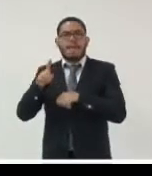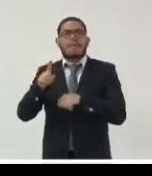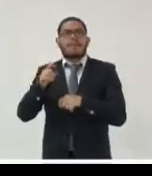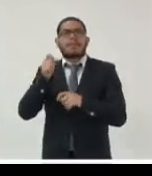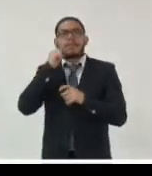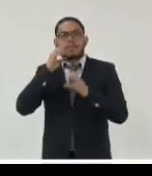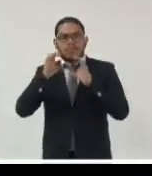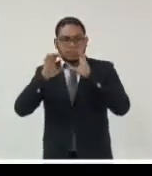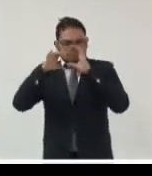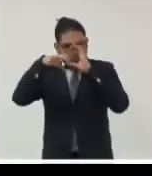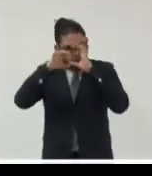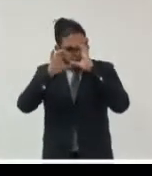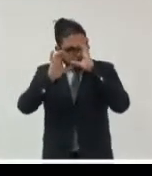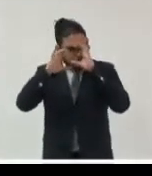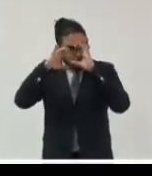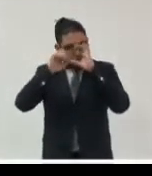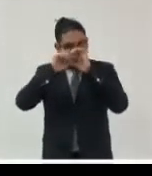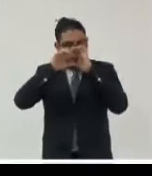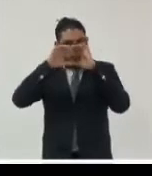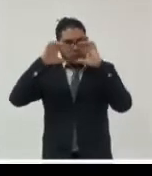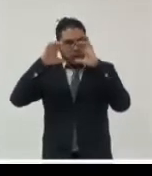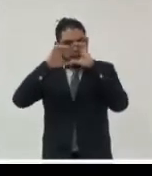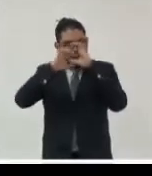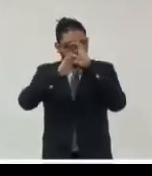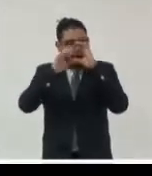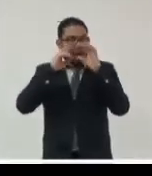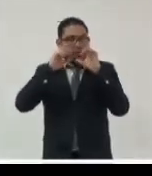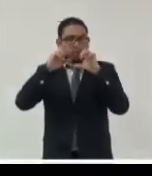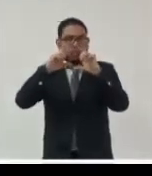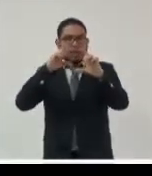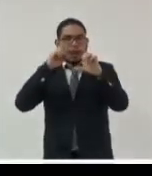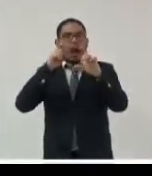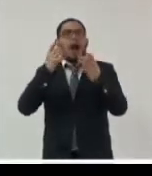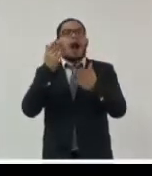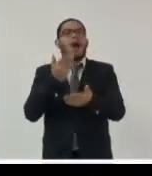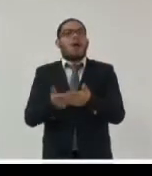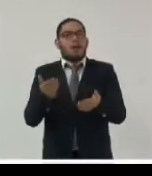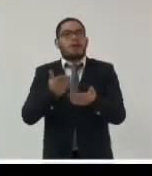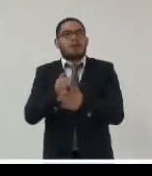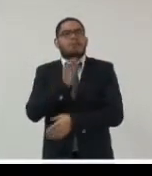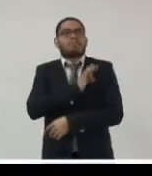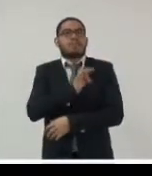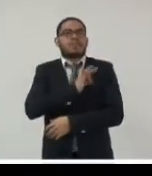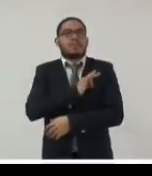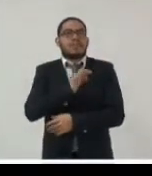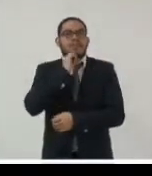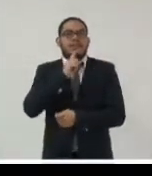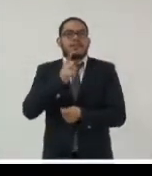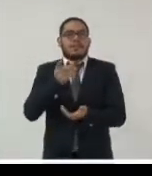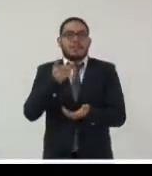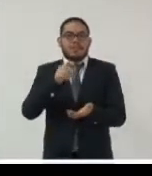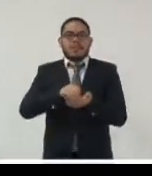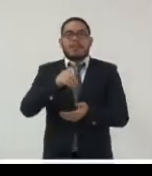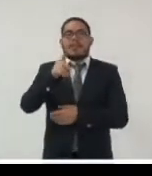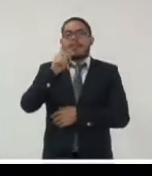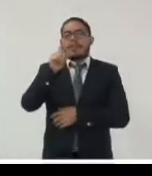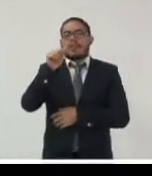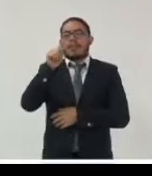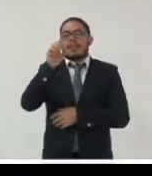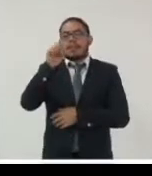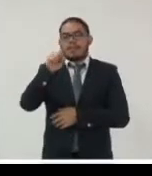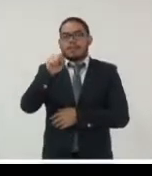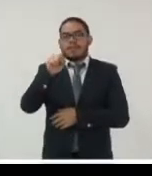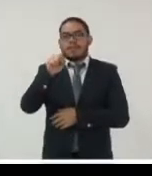obturador ahora sí que podemos podemos tener una fotografía en datos en datos cruz